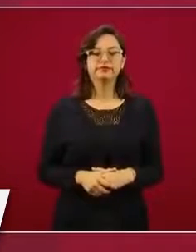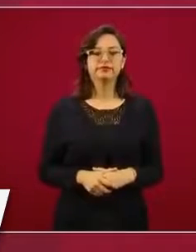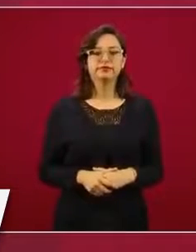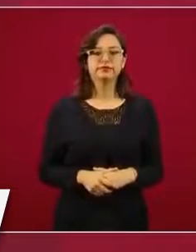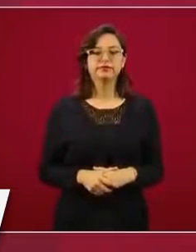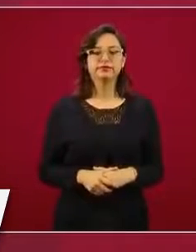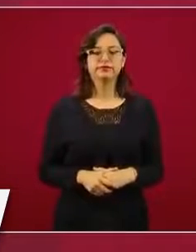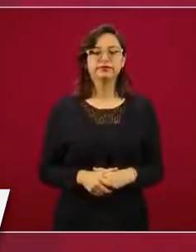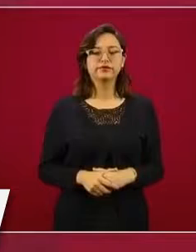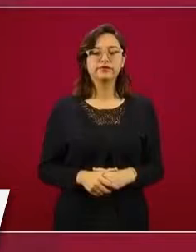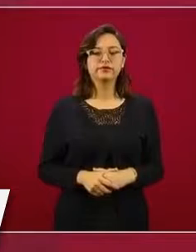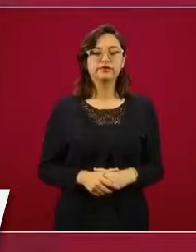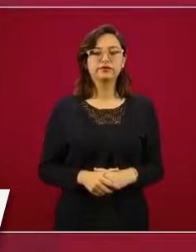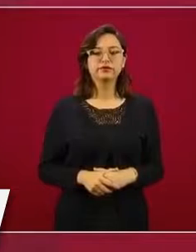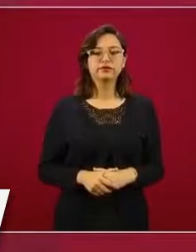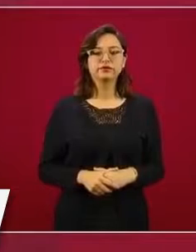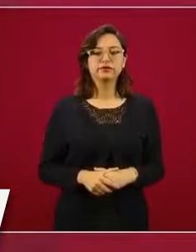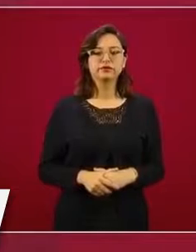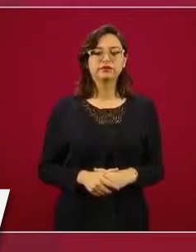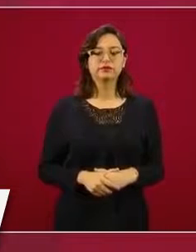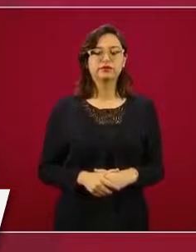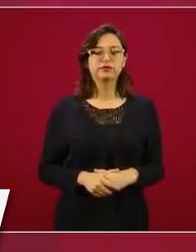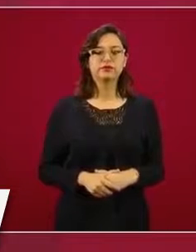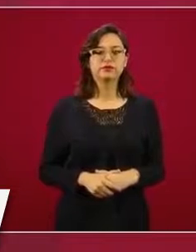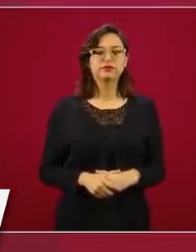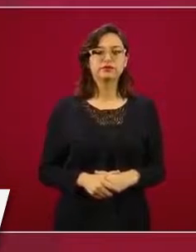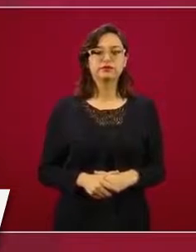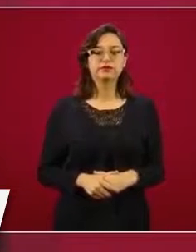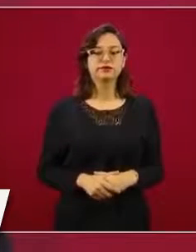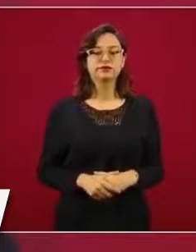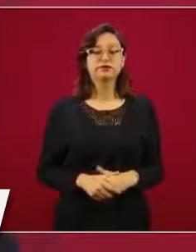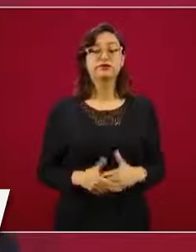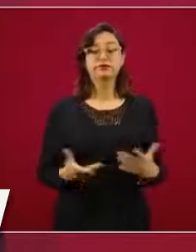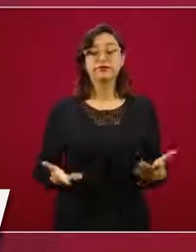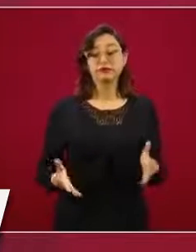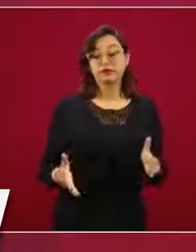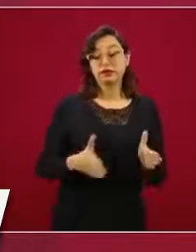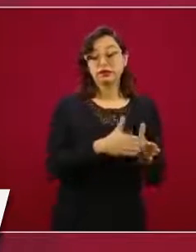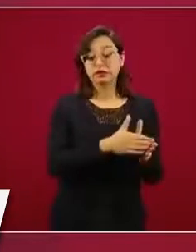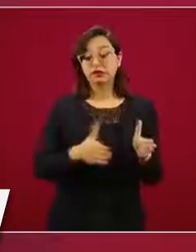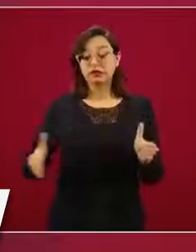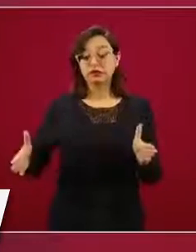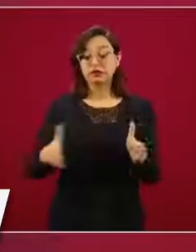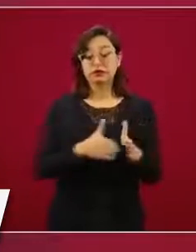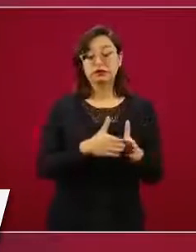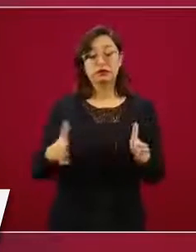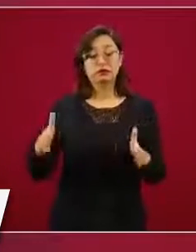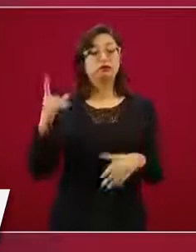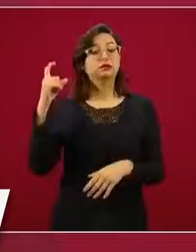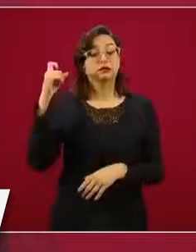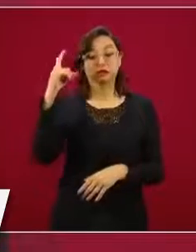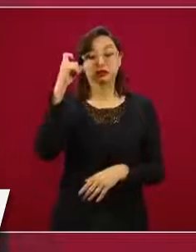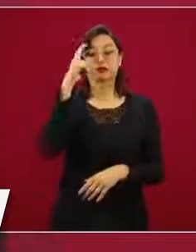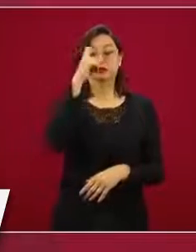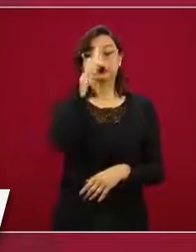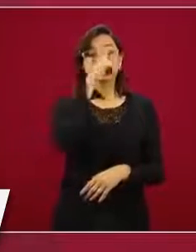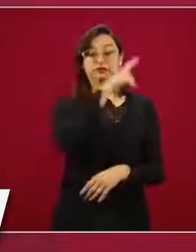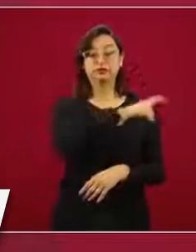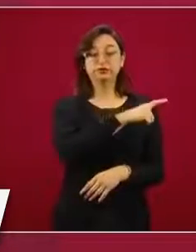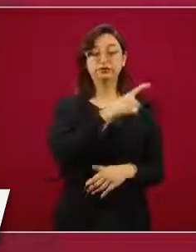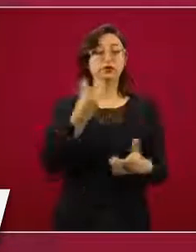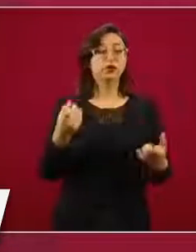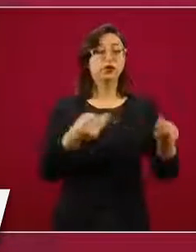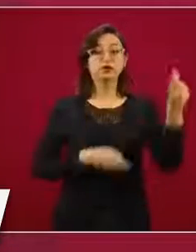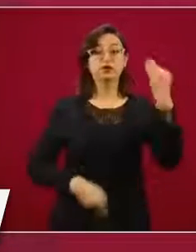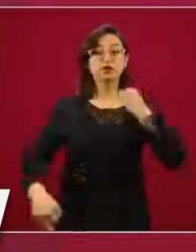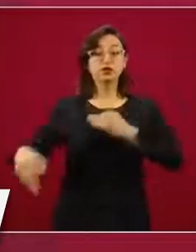difícil para